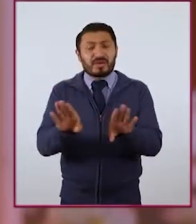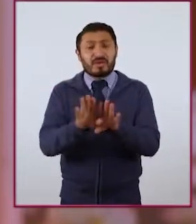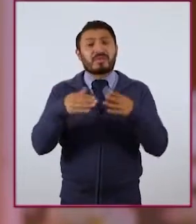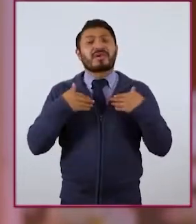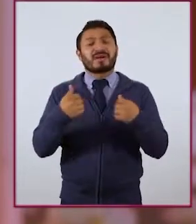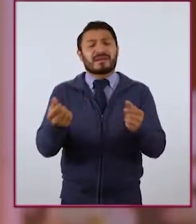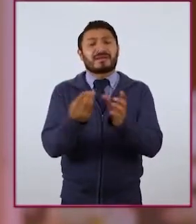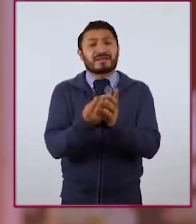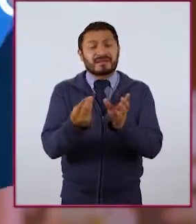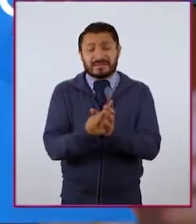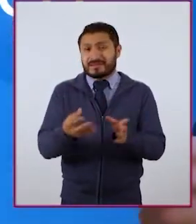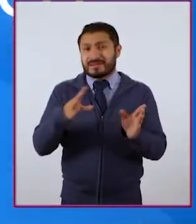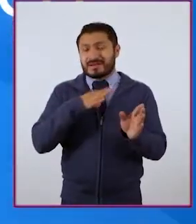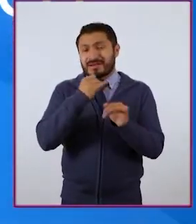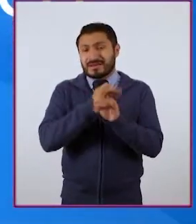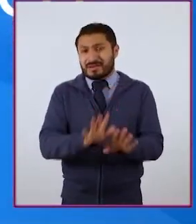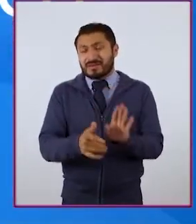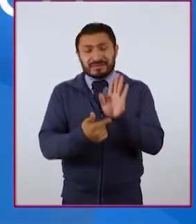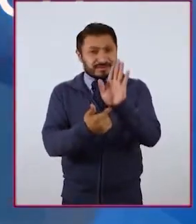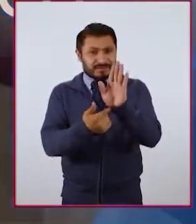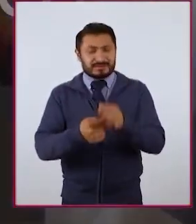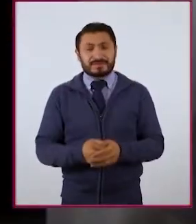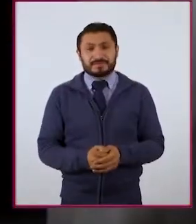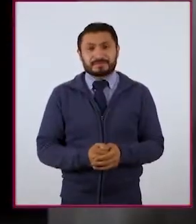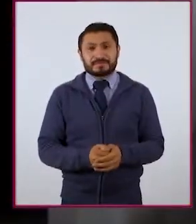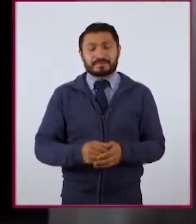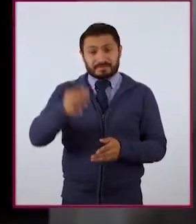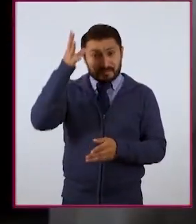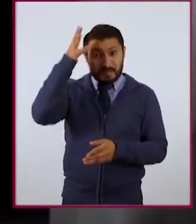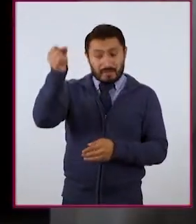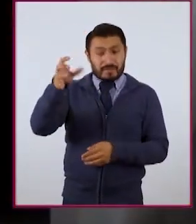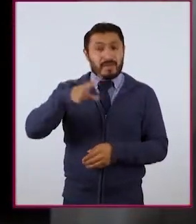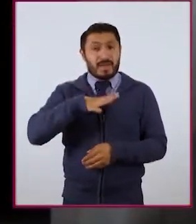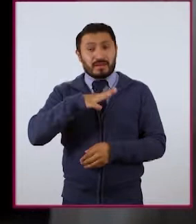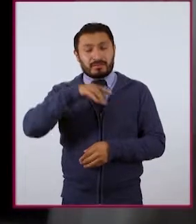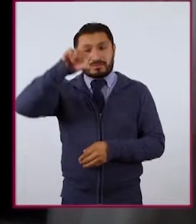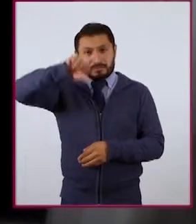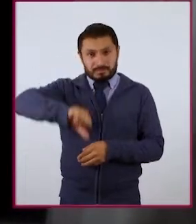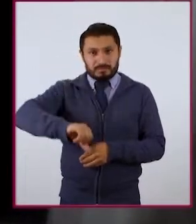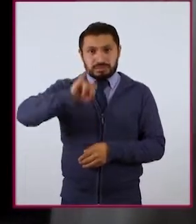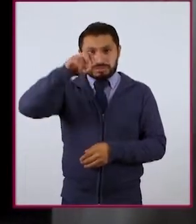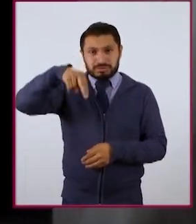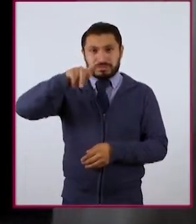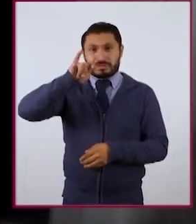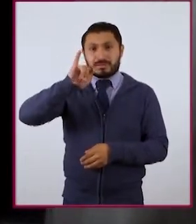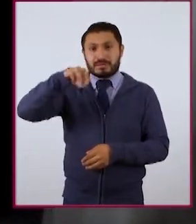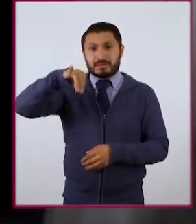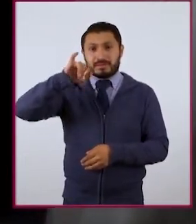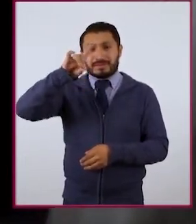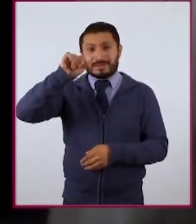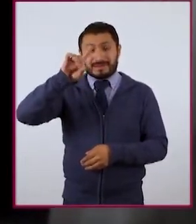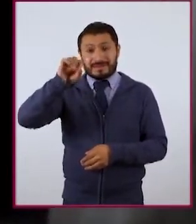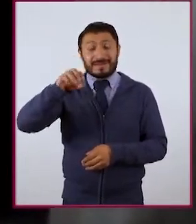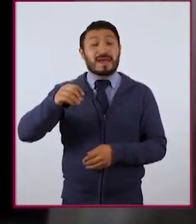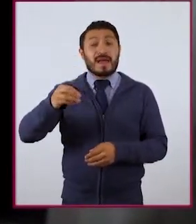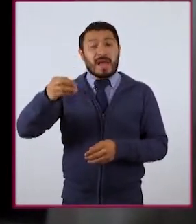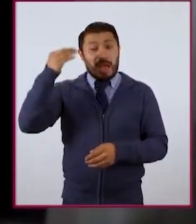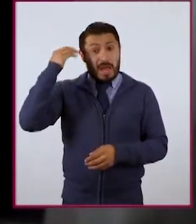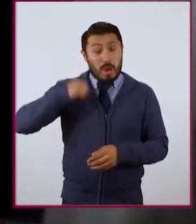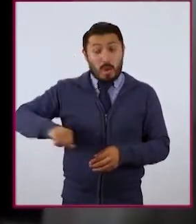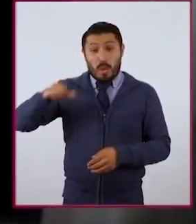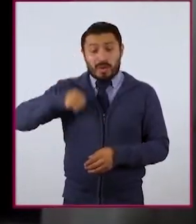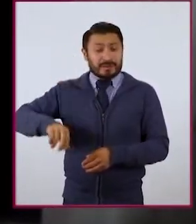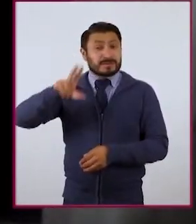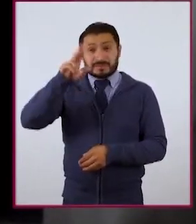intimidad, tenemos la siguiente información. El concepto que tenemos hoy de intimidad en realidad no tiene mucho tiempo. La